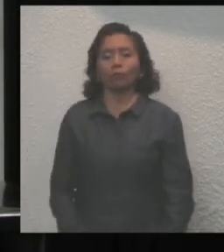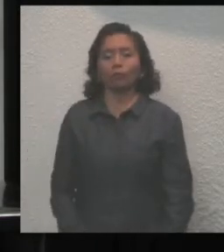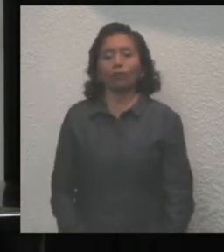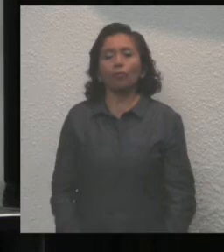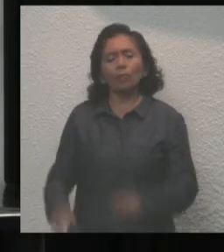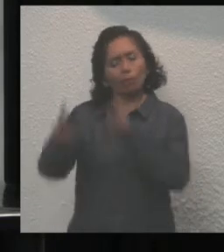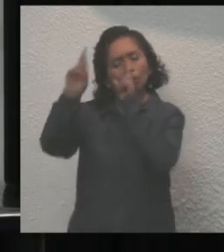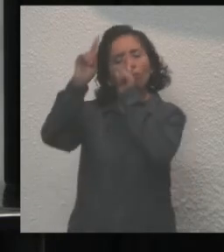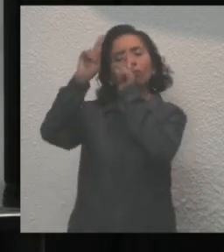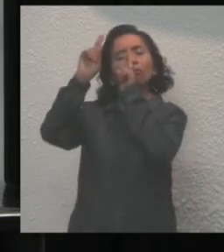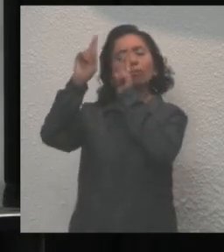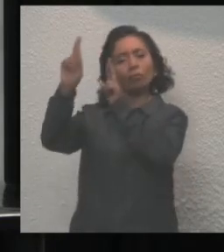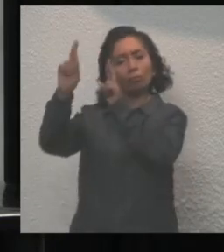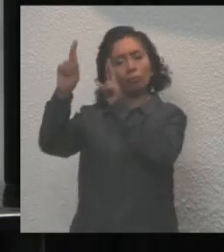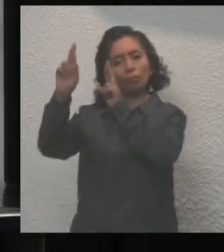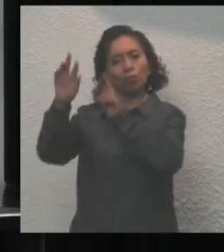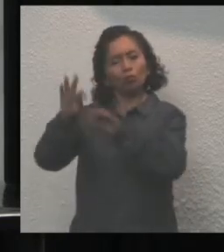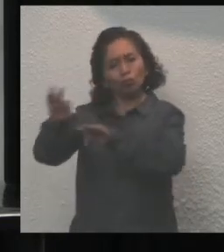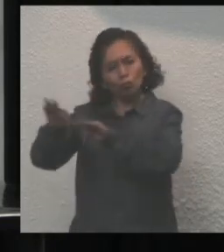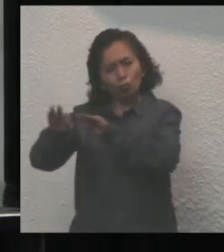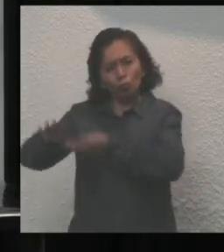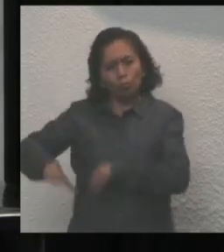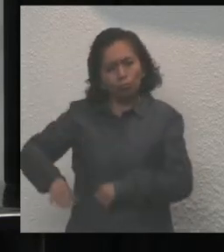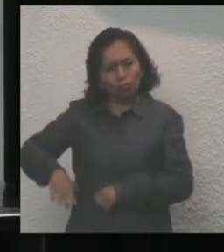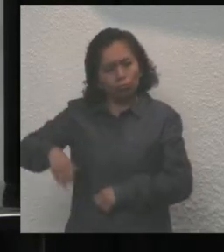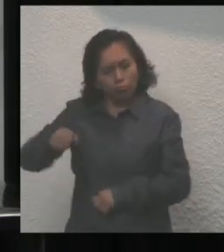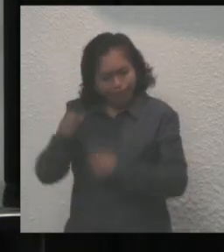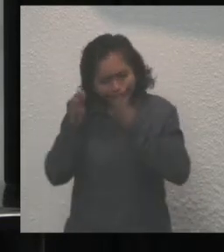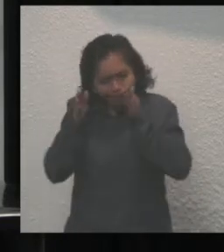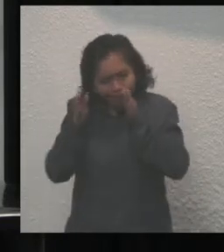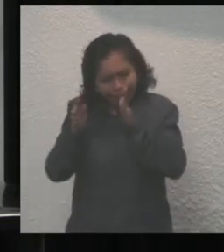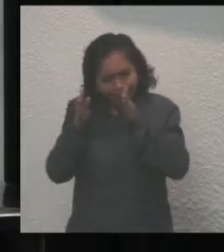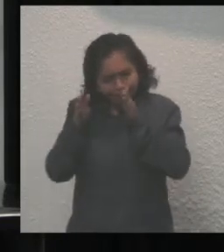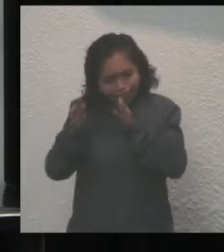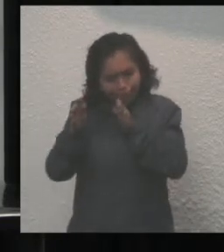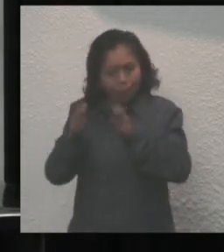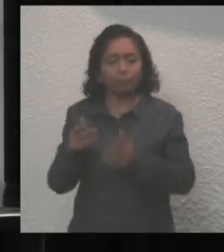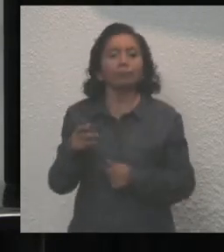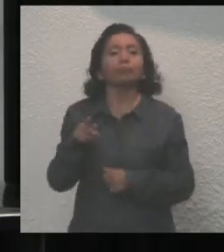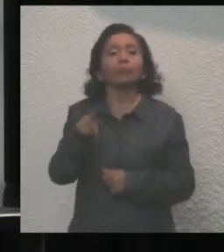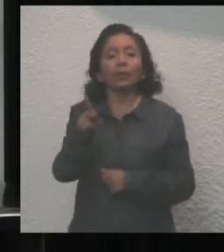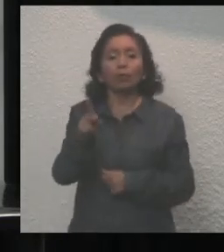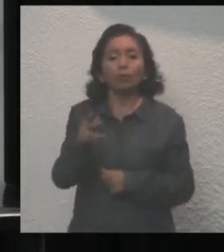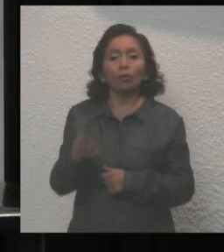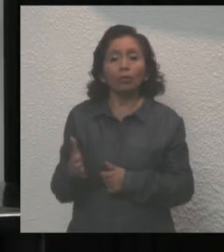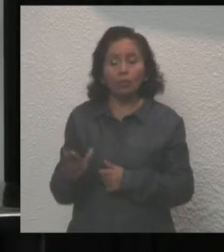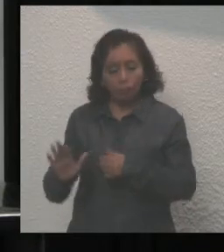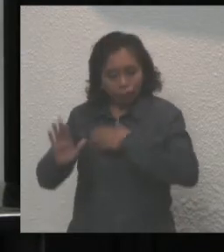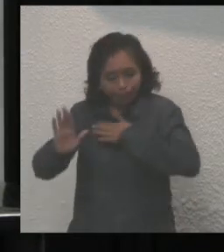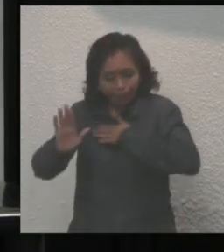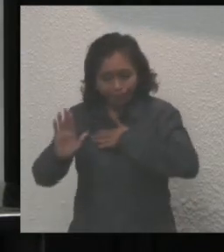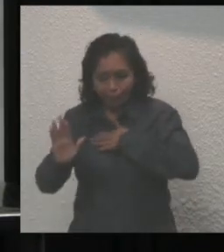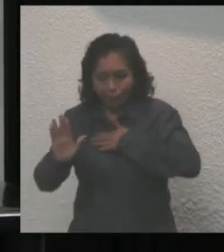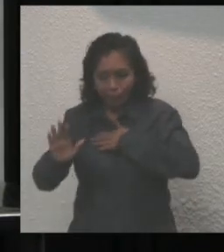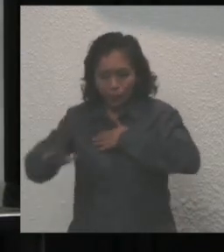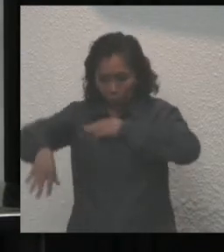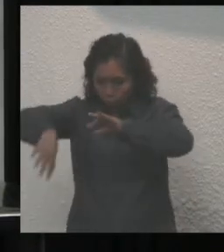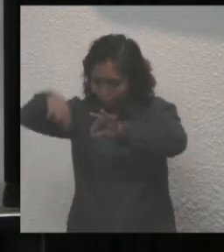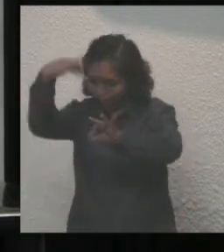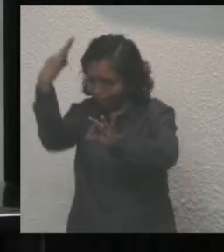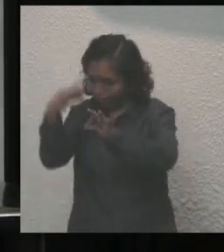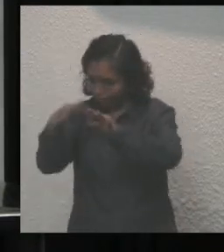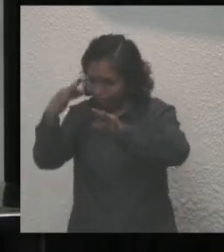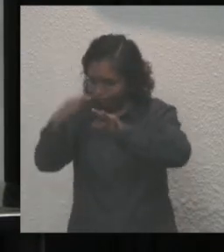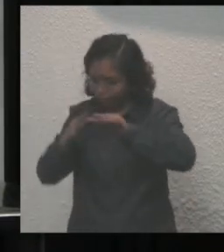reconocer su esfuerzo, su dedicación, pero sobre todo el compromiso para establecer las